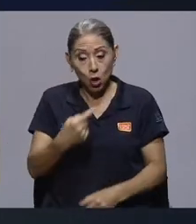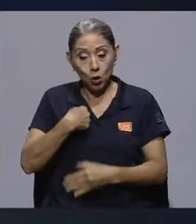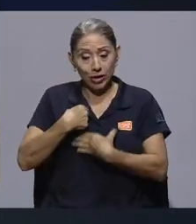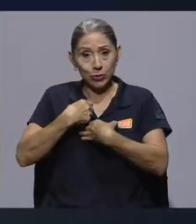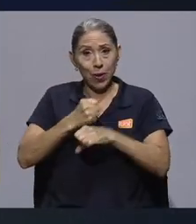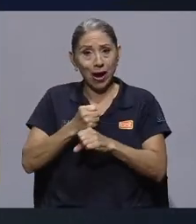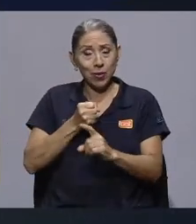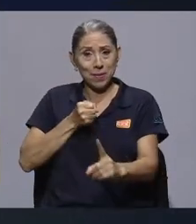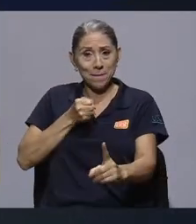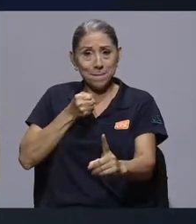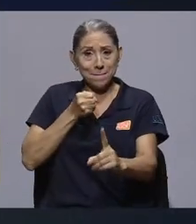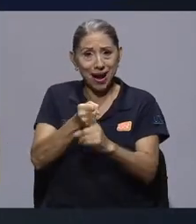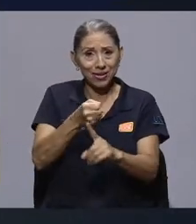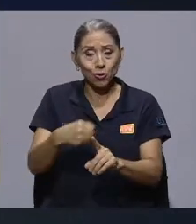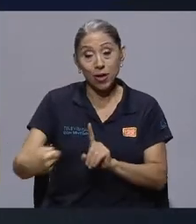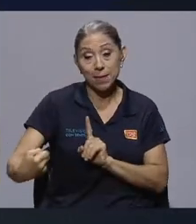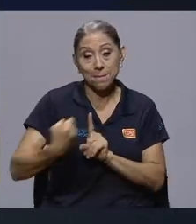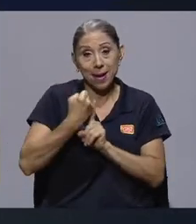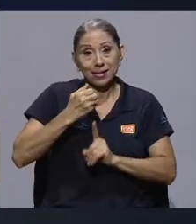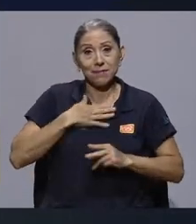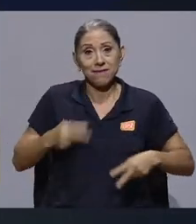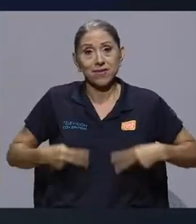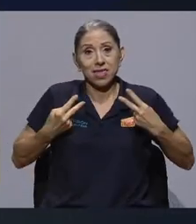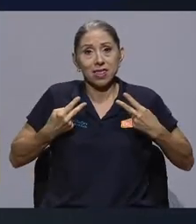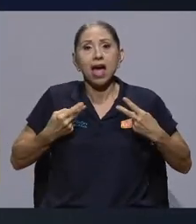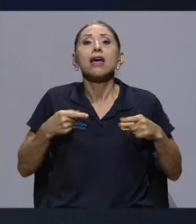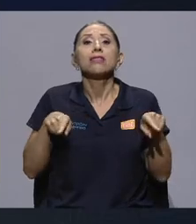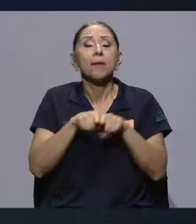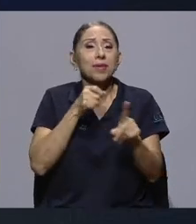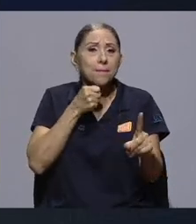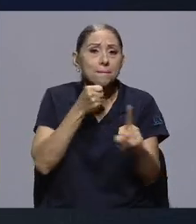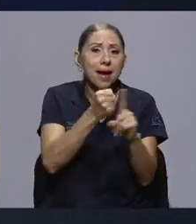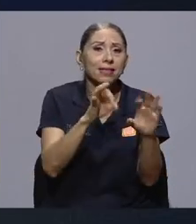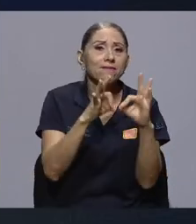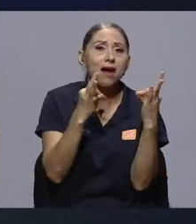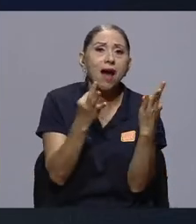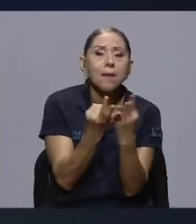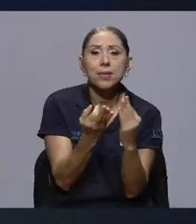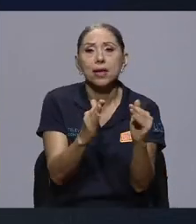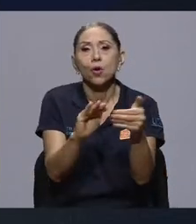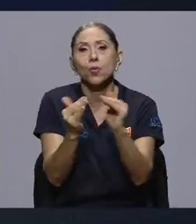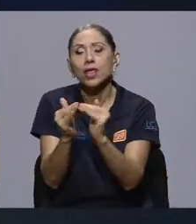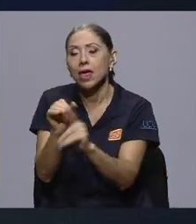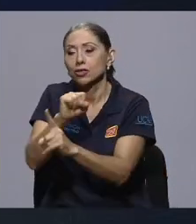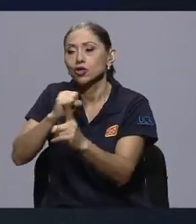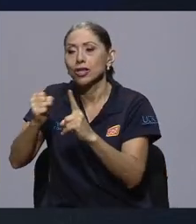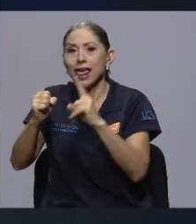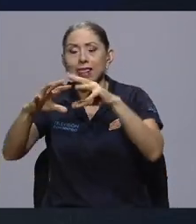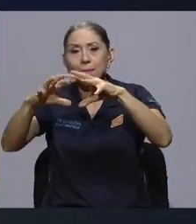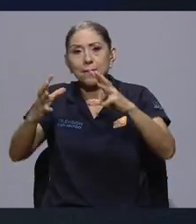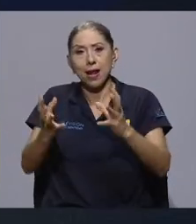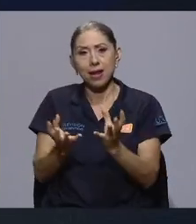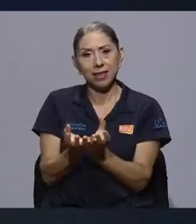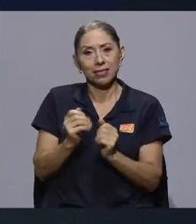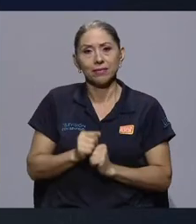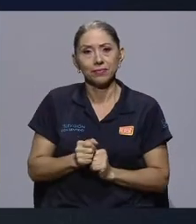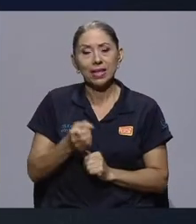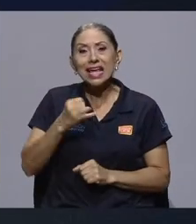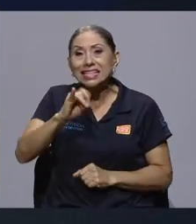impacto no solo en mi propia vida, sino en la de mi familia, en la comunidad, en la sociedad y en el planeta entero. Y si todos